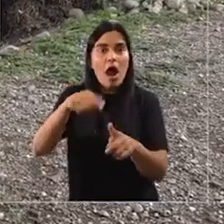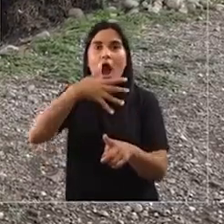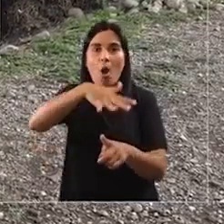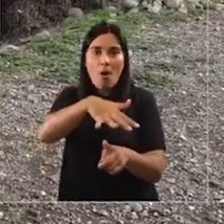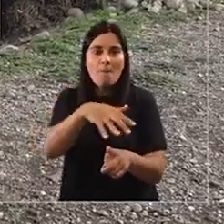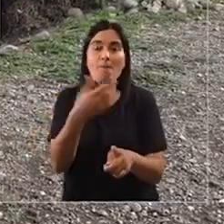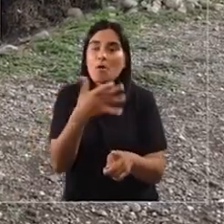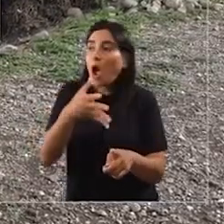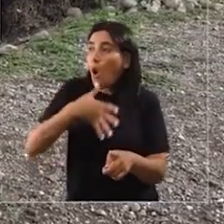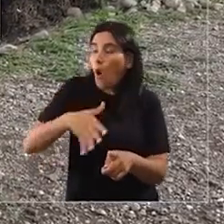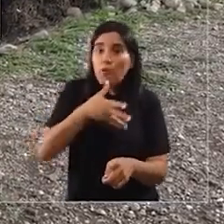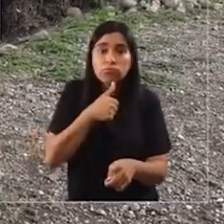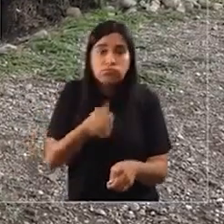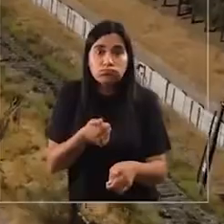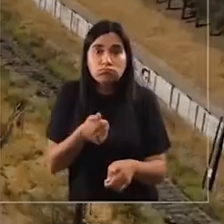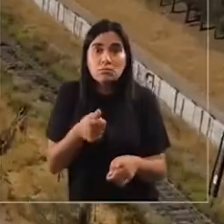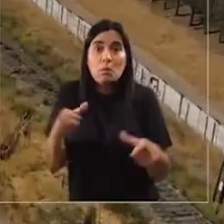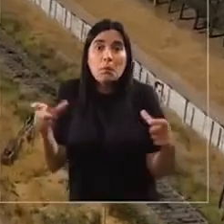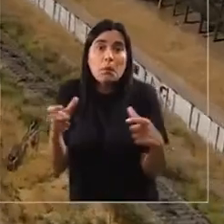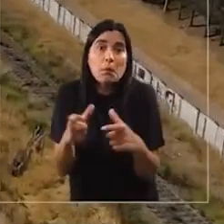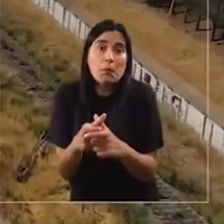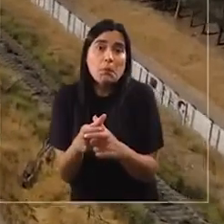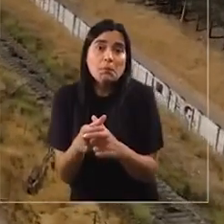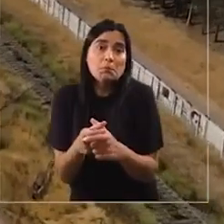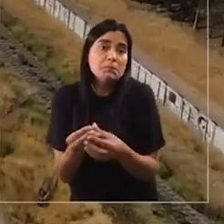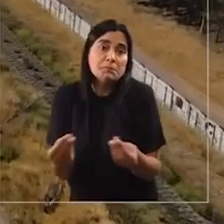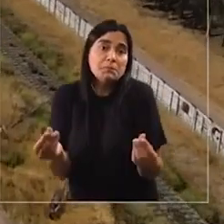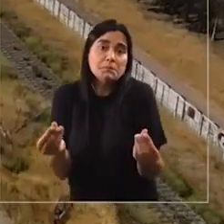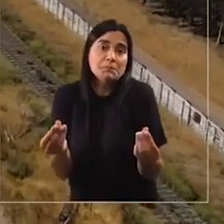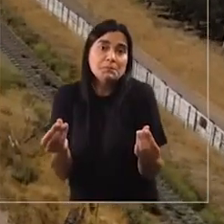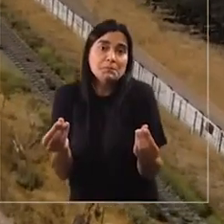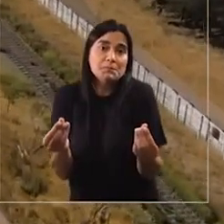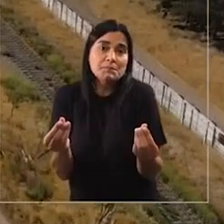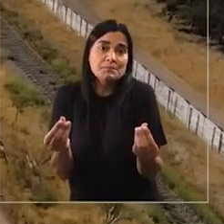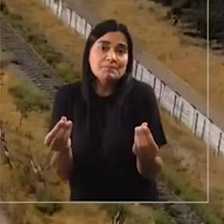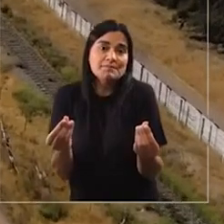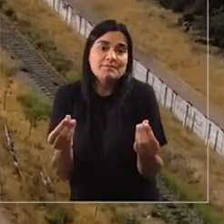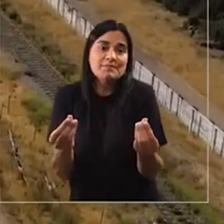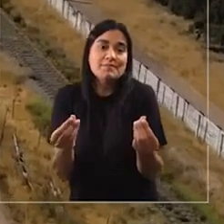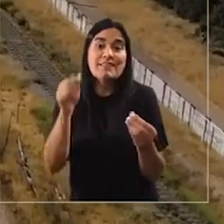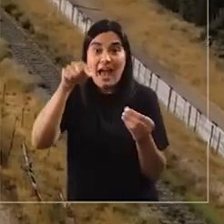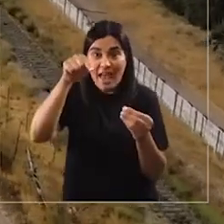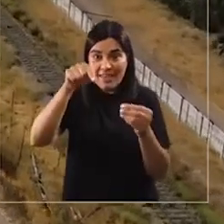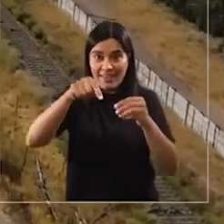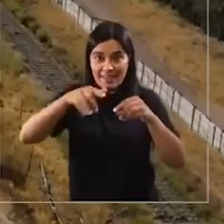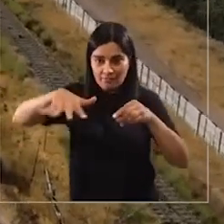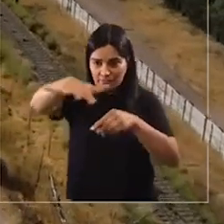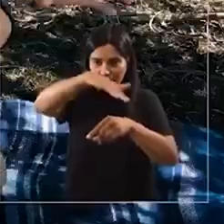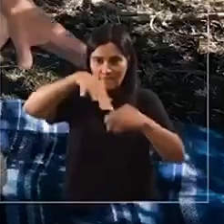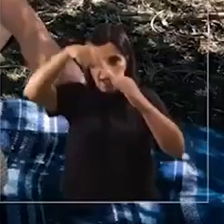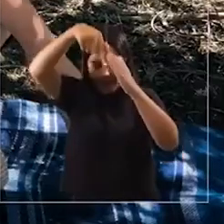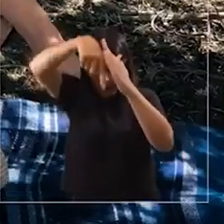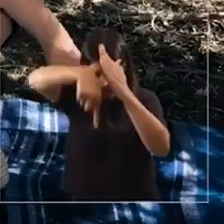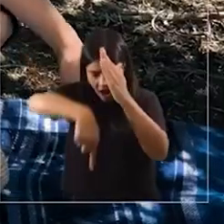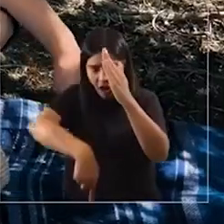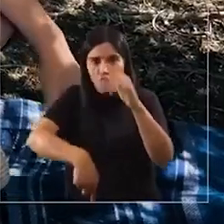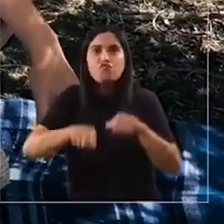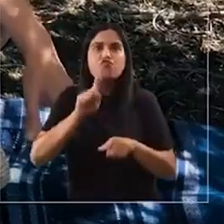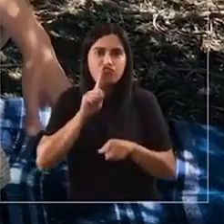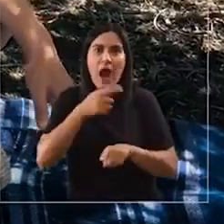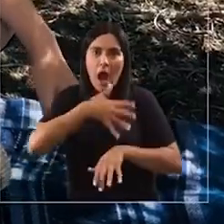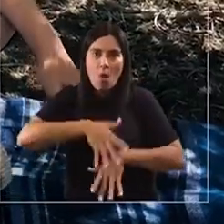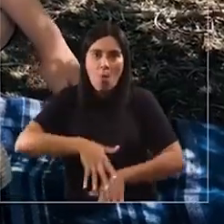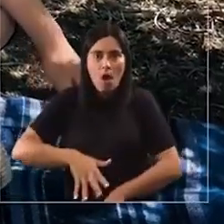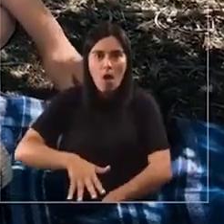porque si no hay agua se acaba la humedal nomás. Que abajo de este lugar tenemos un